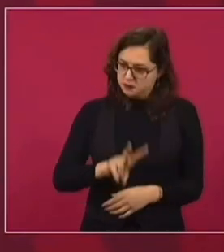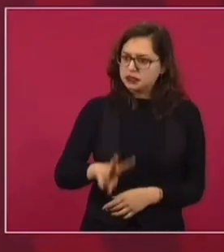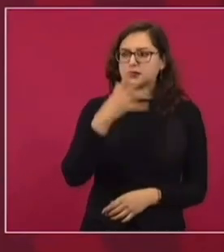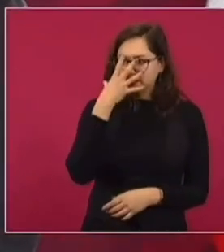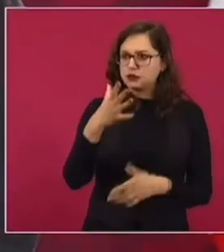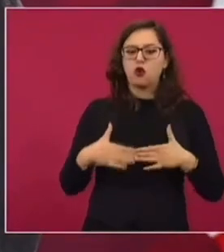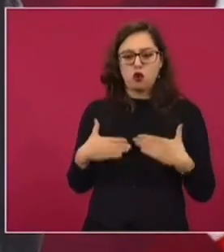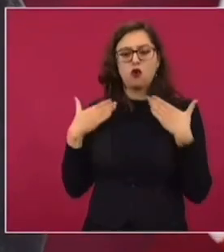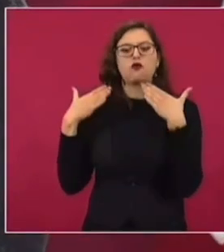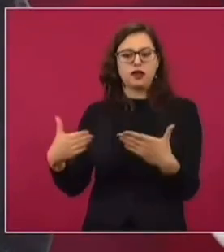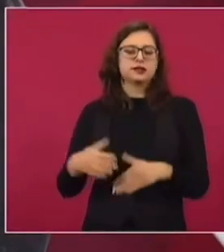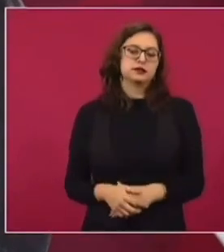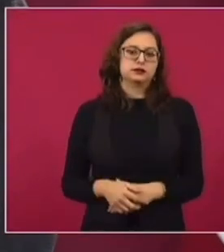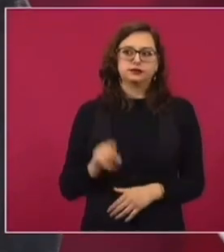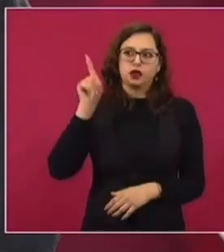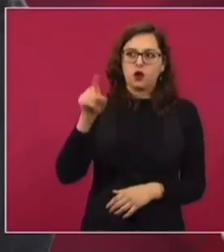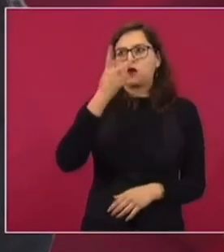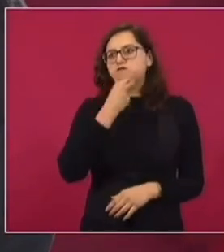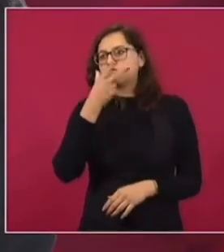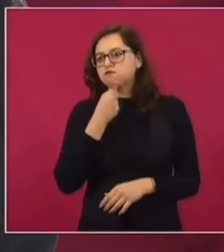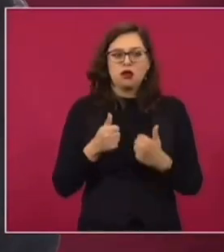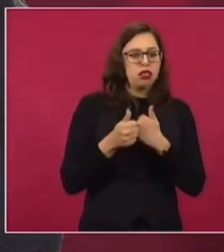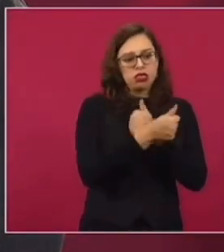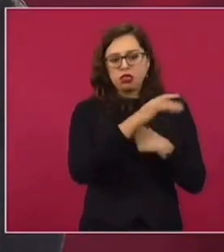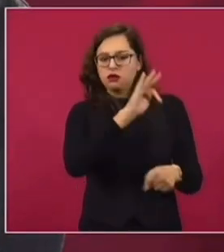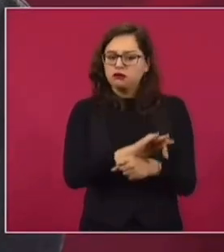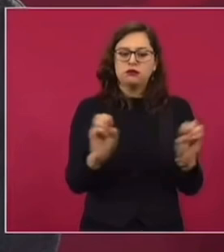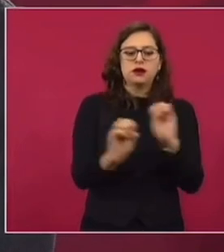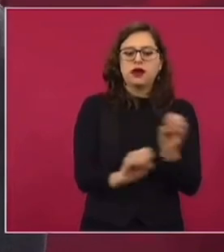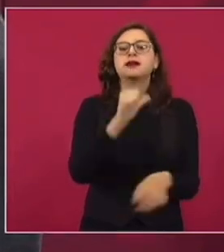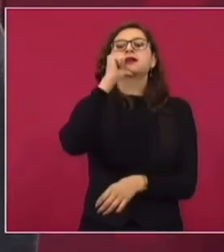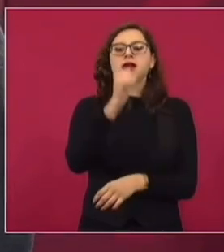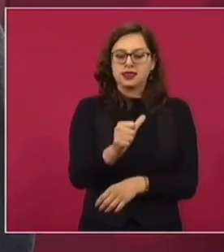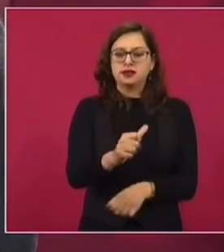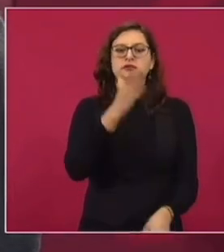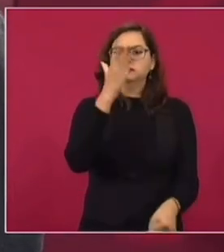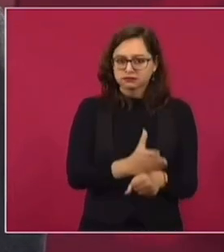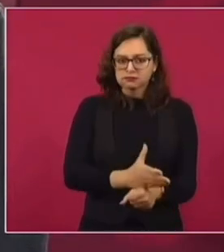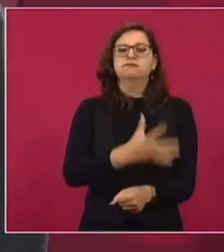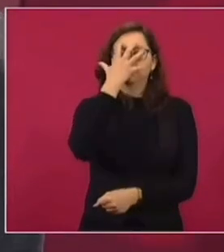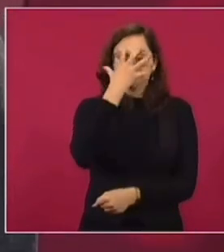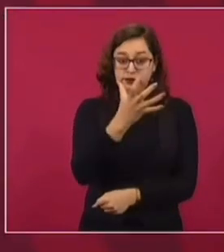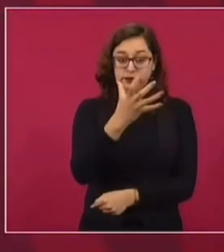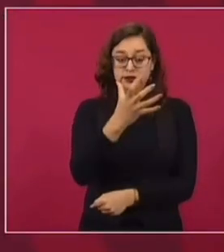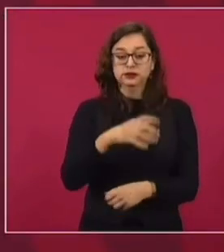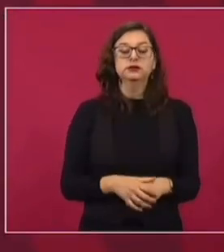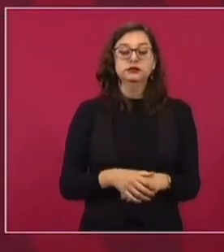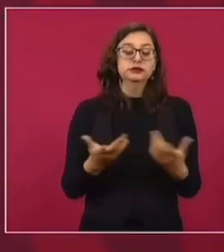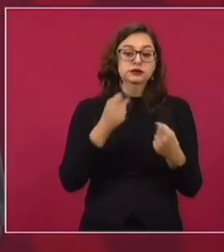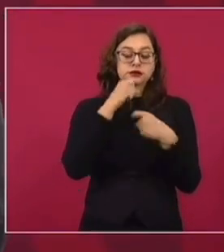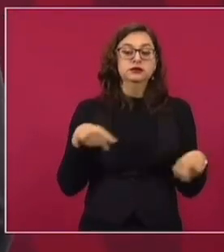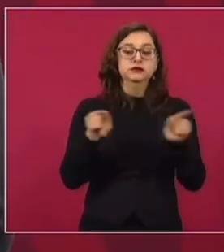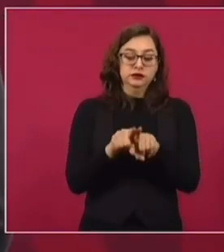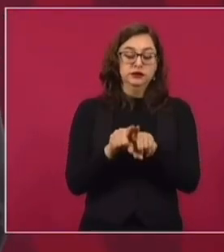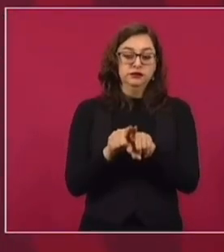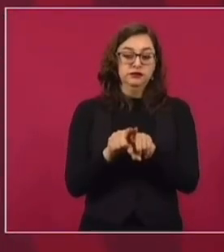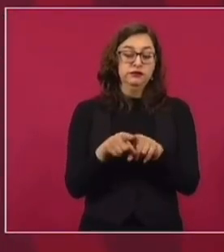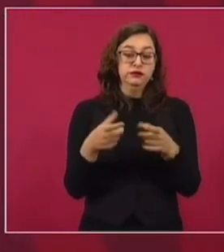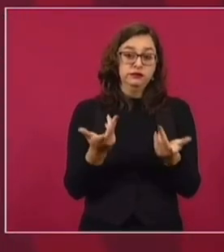no va él a proteger a nadie, no va a haber impunidad, como también, que eso es lo otro,